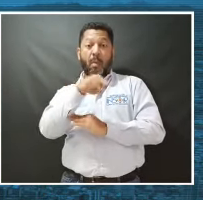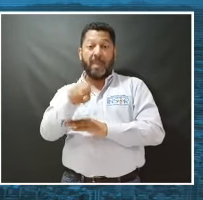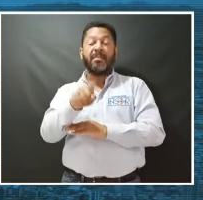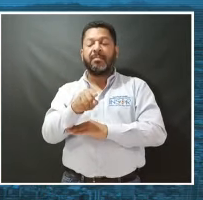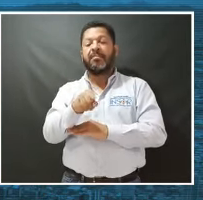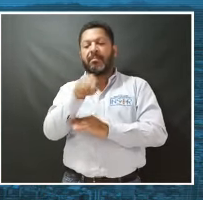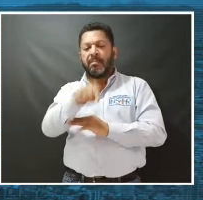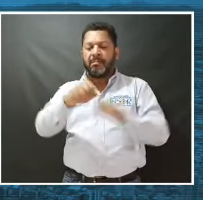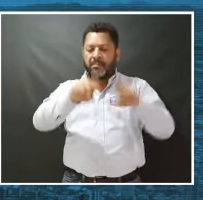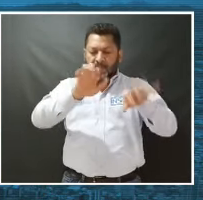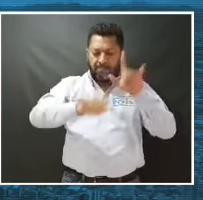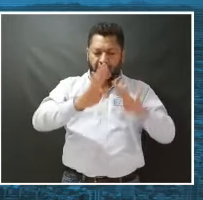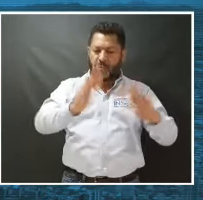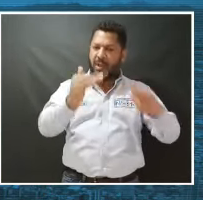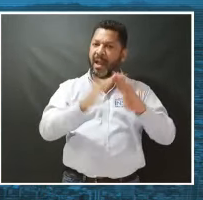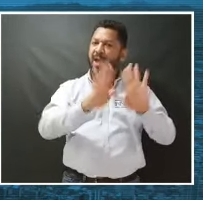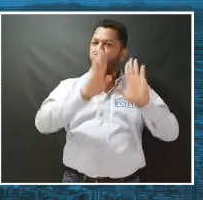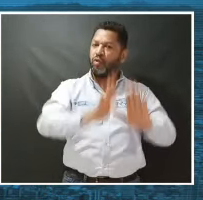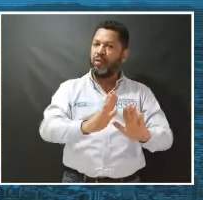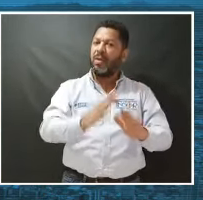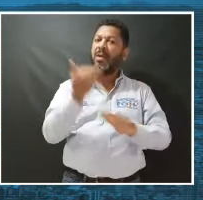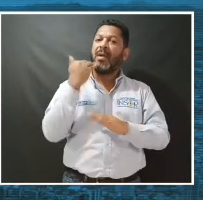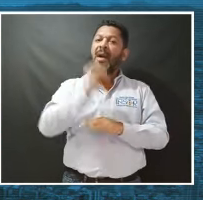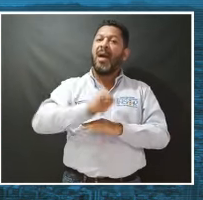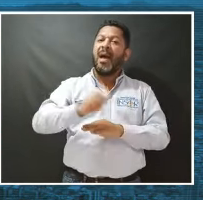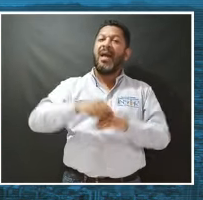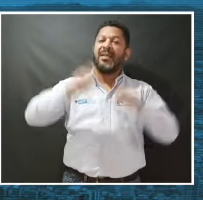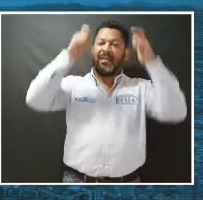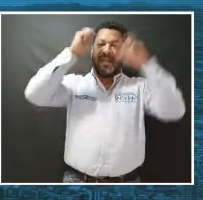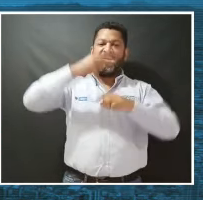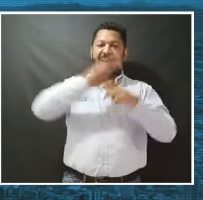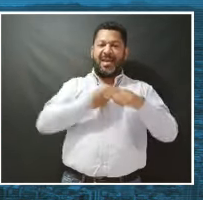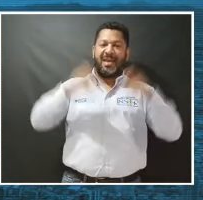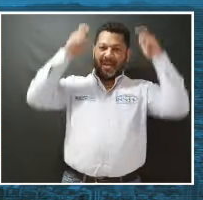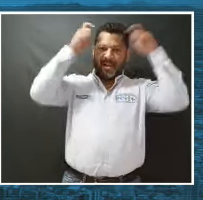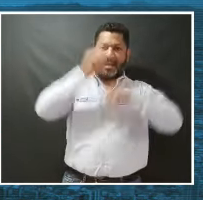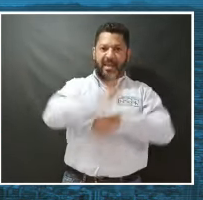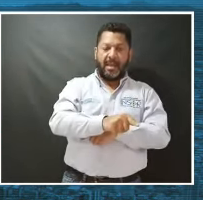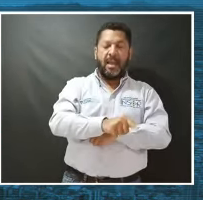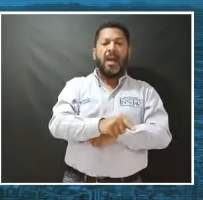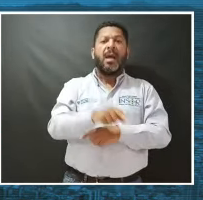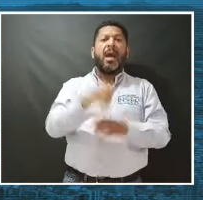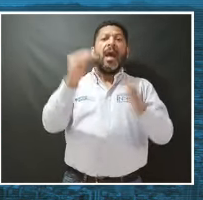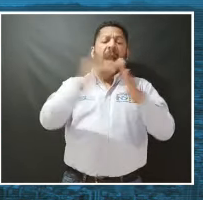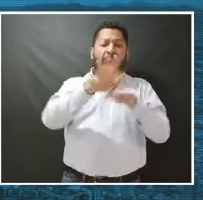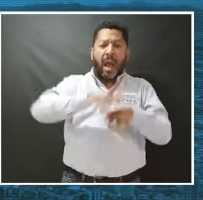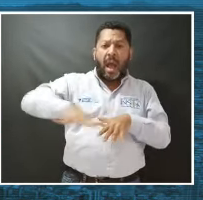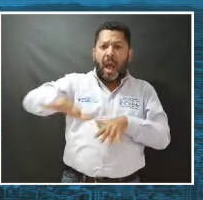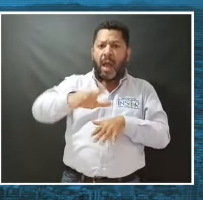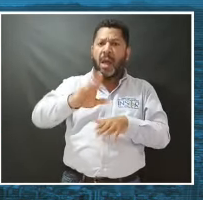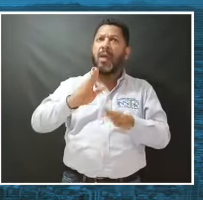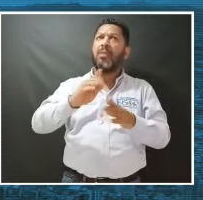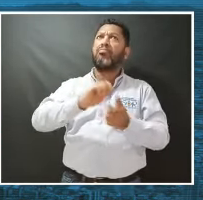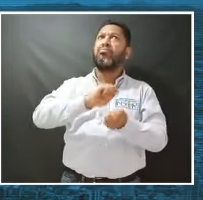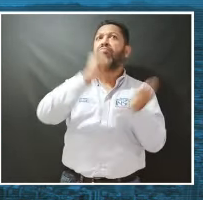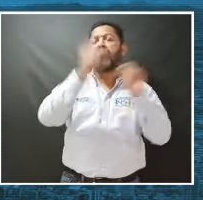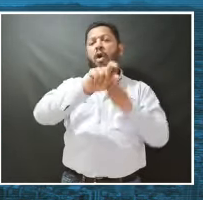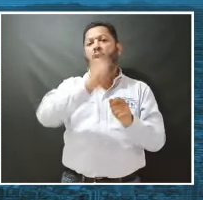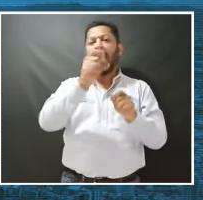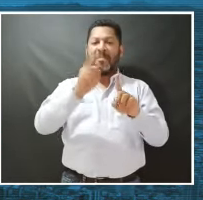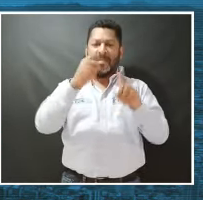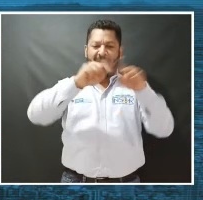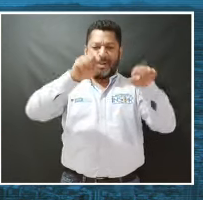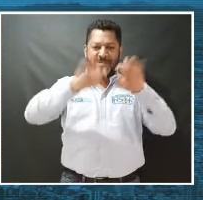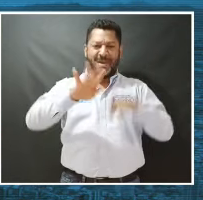teníamos el despacho y la vivienda, posteriormente de los virreyes, edificaciones que pasaron después a manos